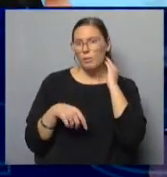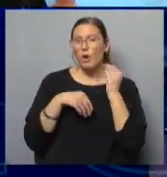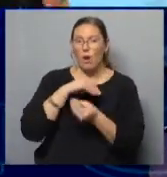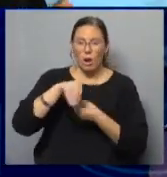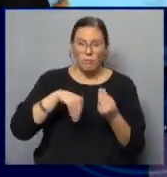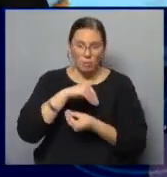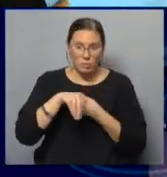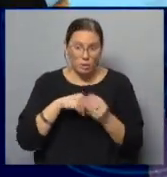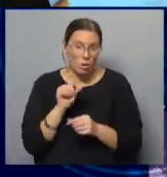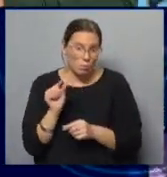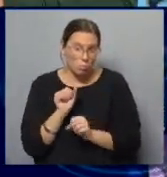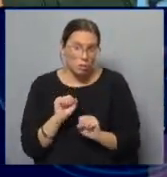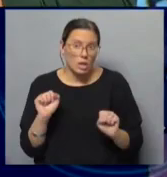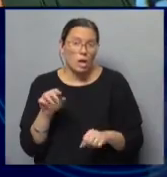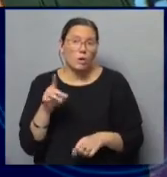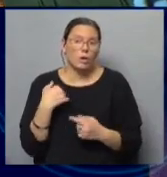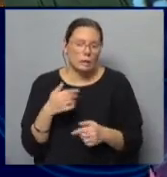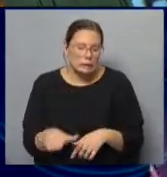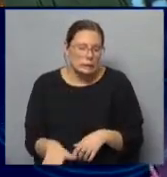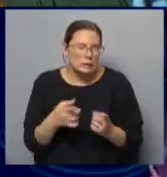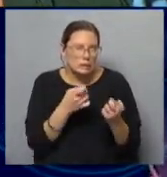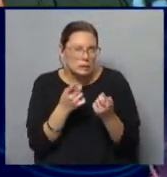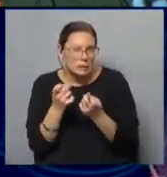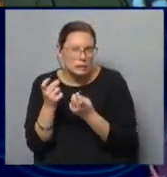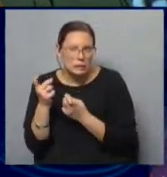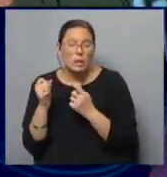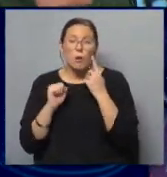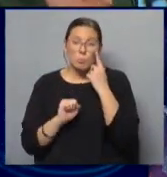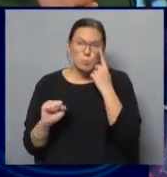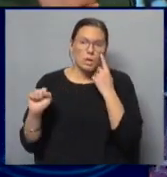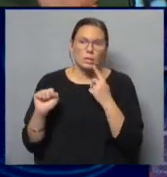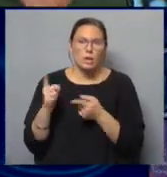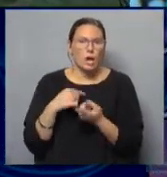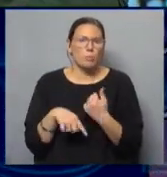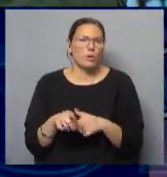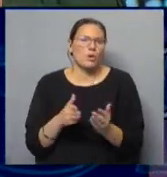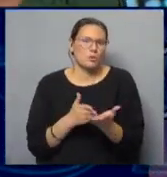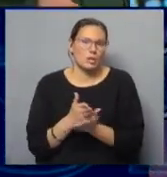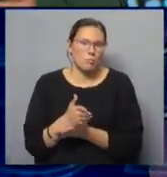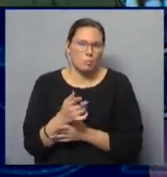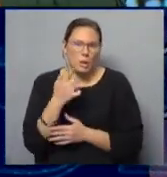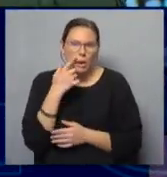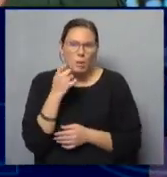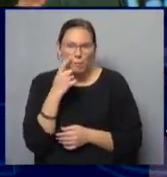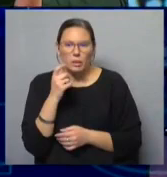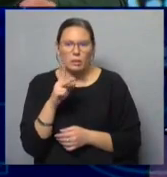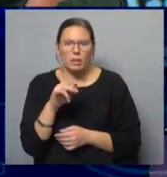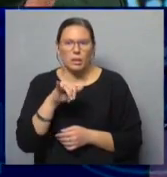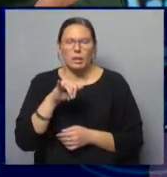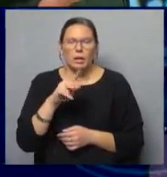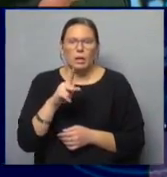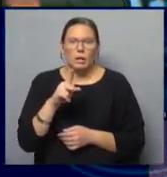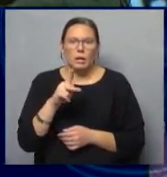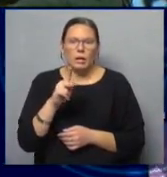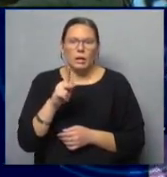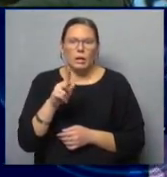con todo lo que mamaste de chico también. Probablemente, pero no es una ley tampoco. Porque el padre de Hendrix era milico y salió